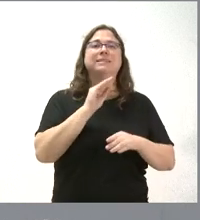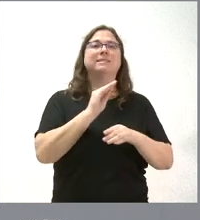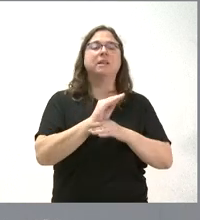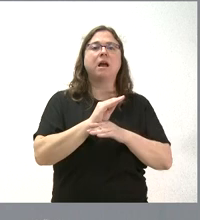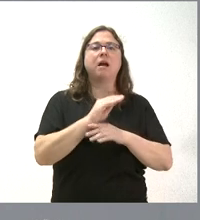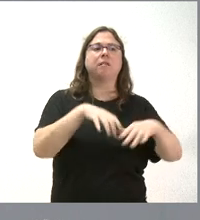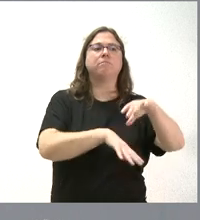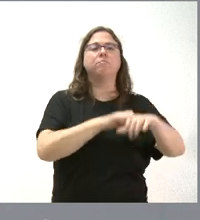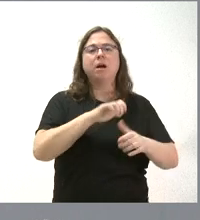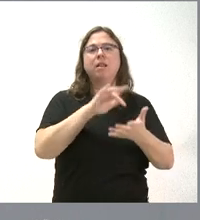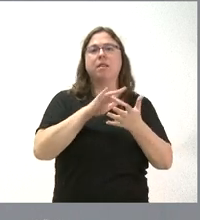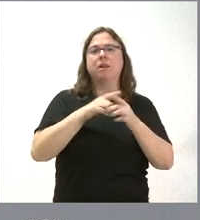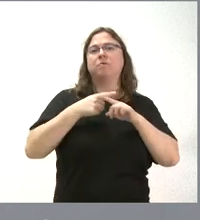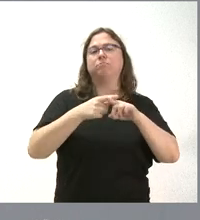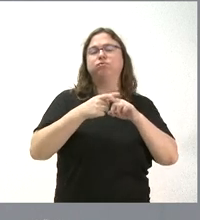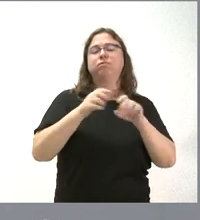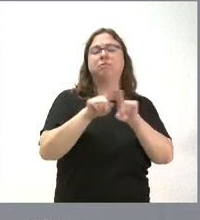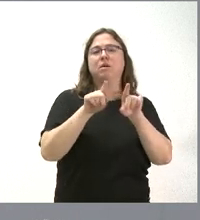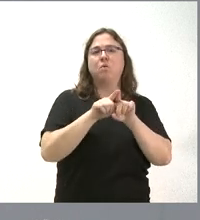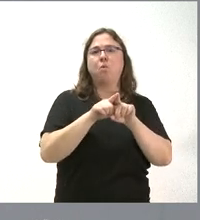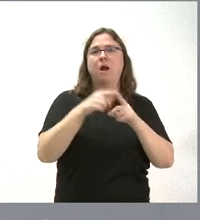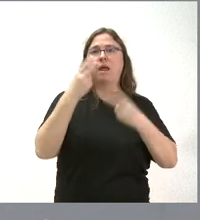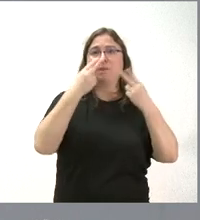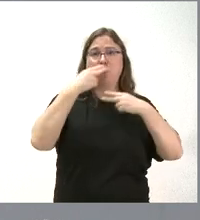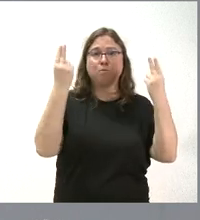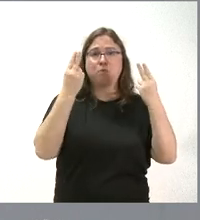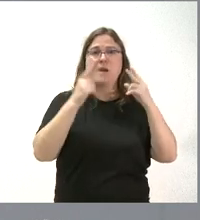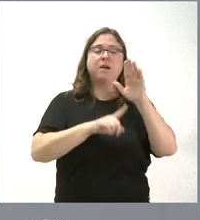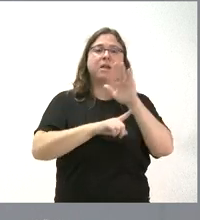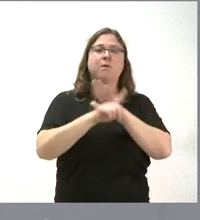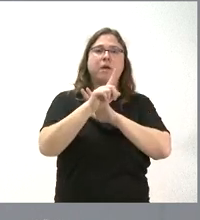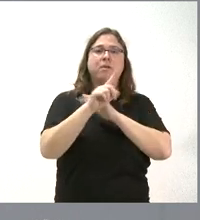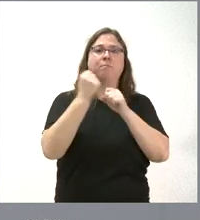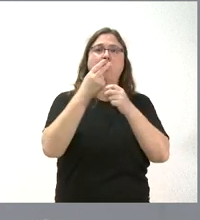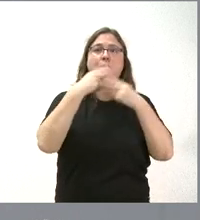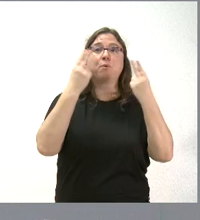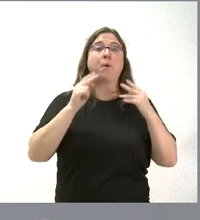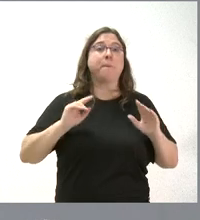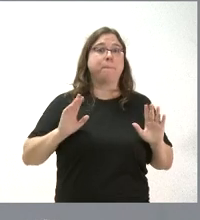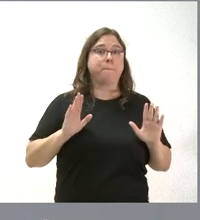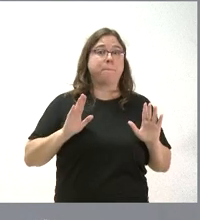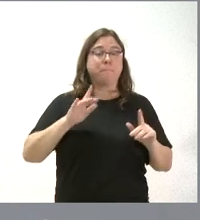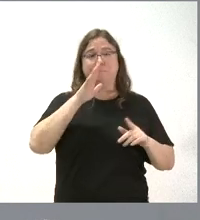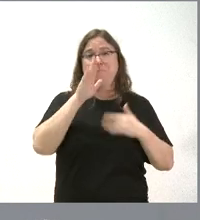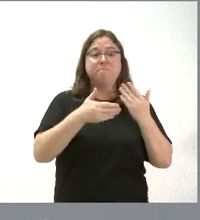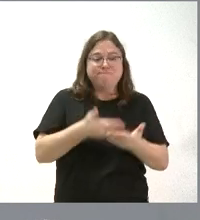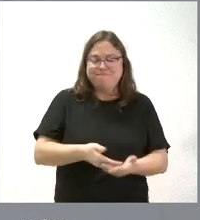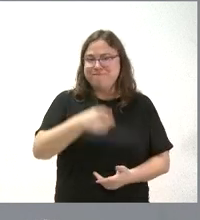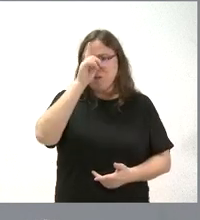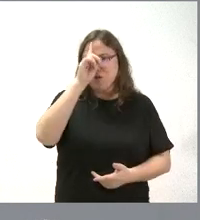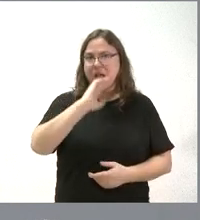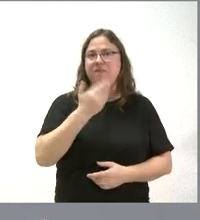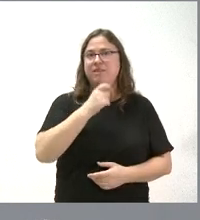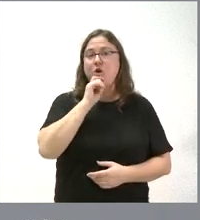cuenta, la distribución del déficit por administraciones públicas, cuál es la evolución de las atribuciones de los empleados públicos, pero es que desde entonces acá no sabemos cómo nos va a